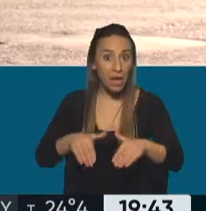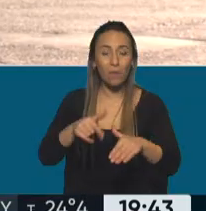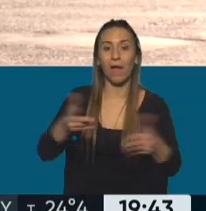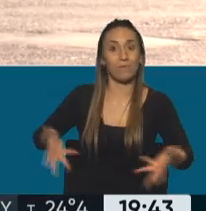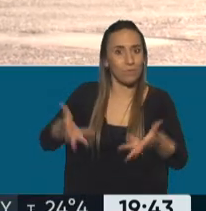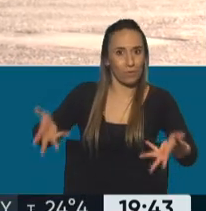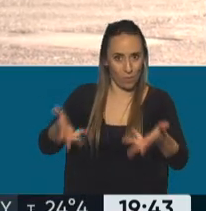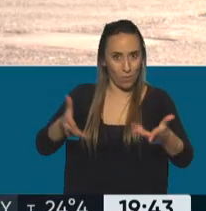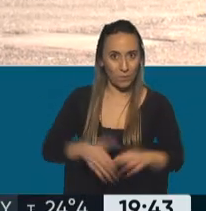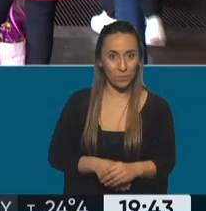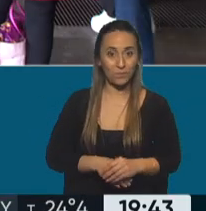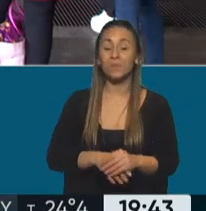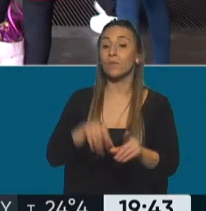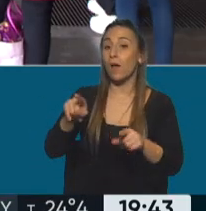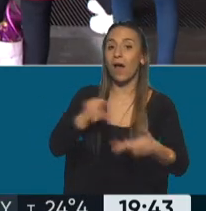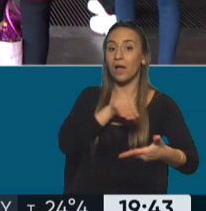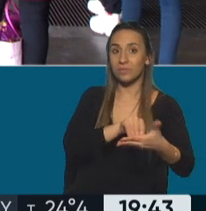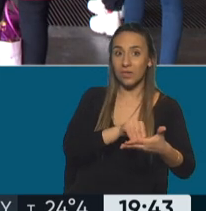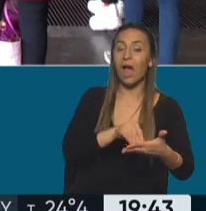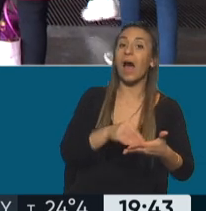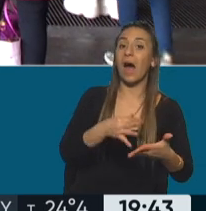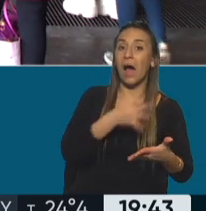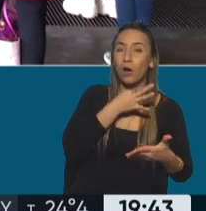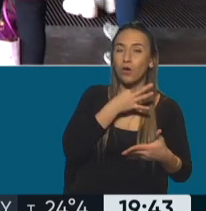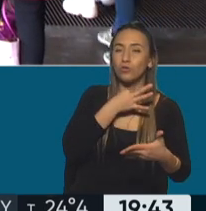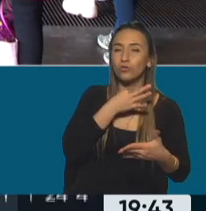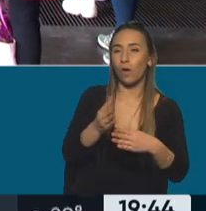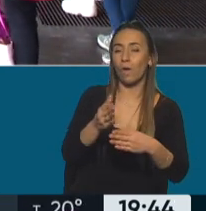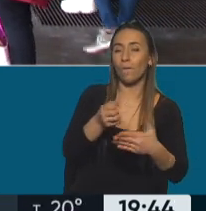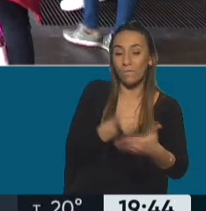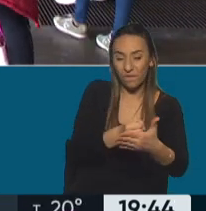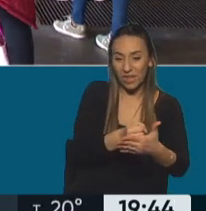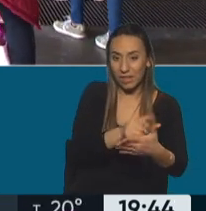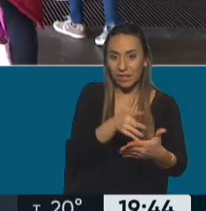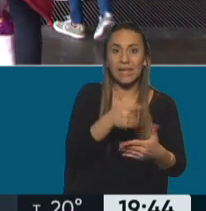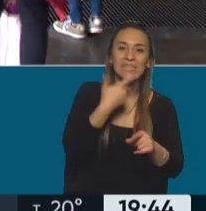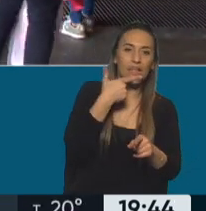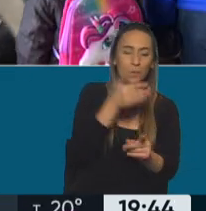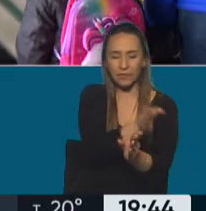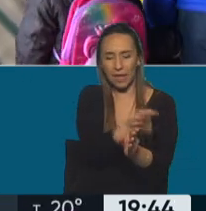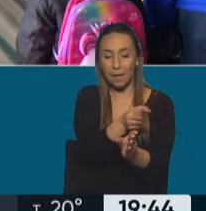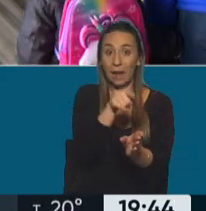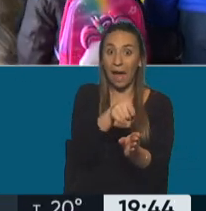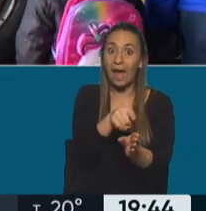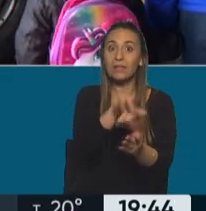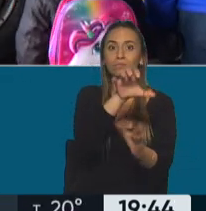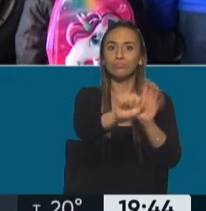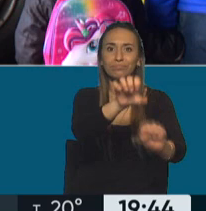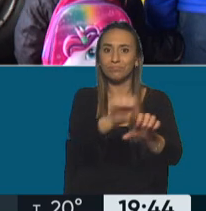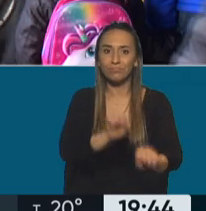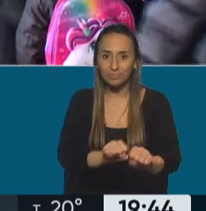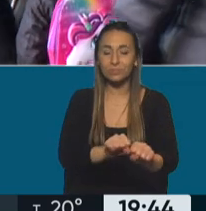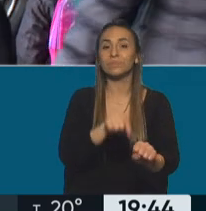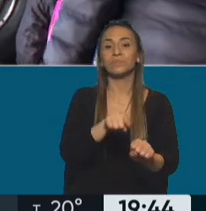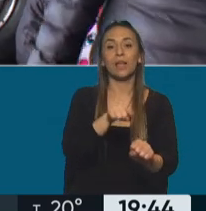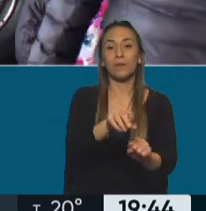anotar? Bueno, a finales de agosto. A finales de agosto o principios A finales o principios de septiembre vas a empezar a poder anotarte para